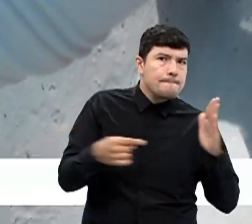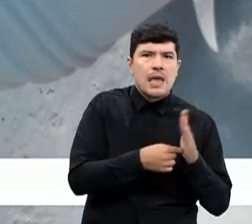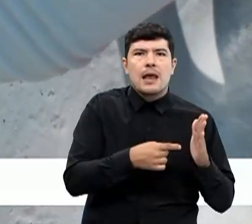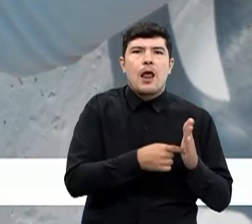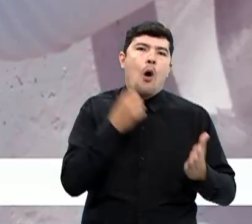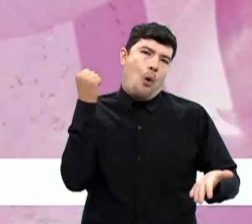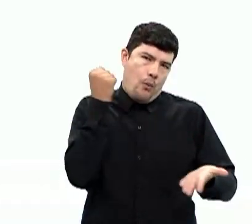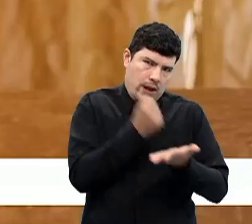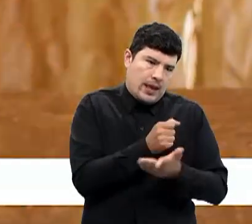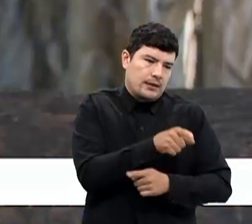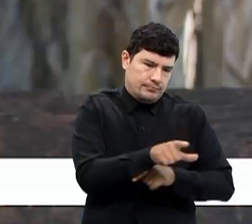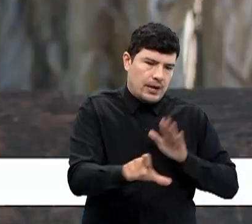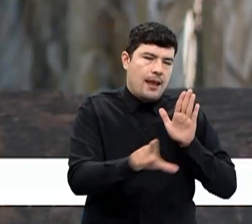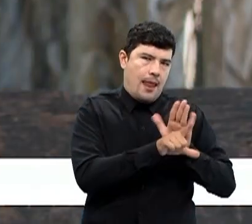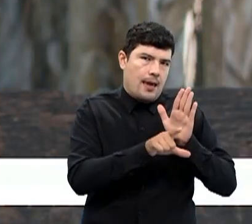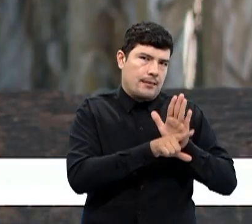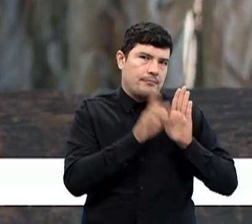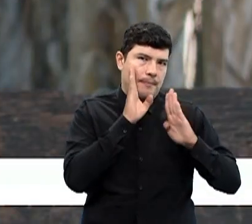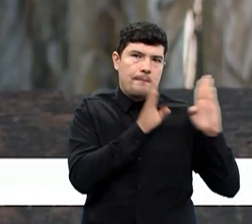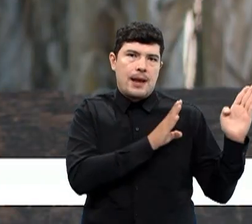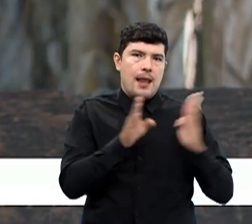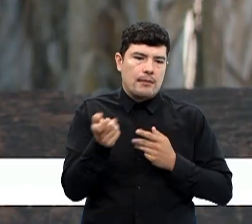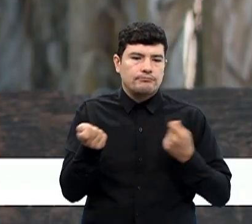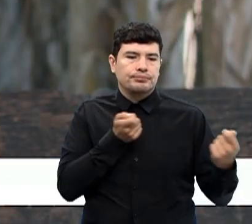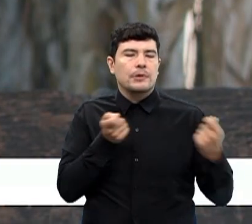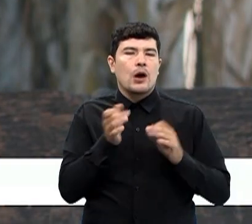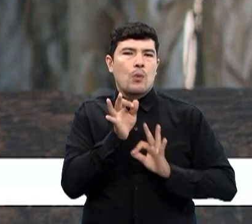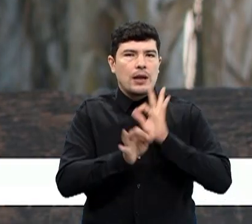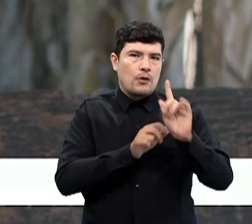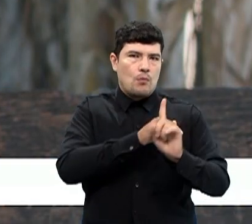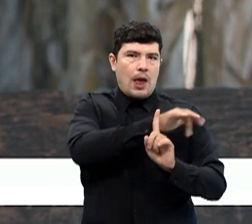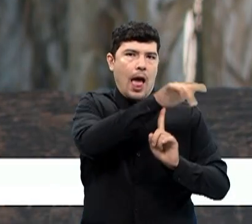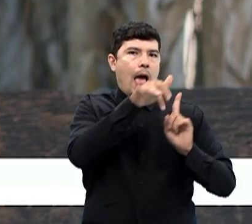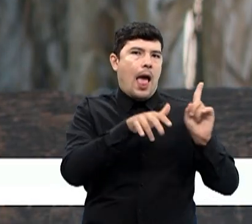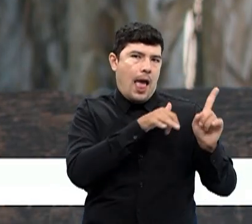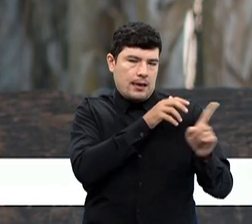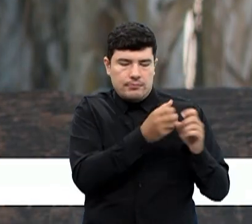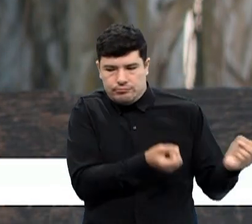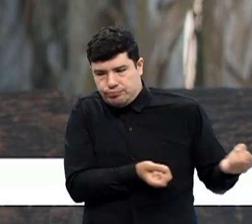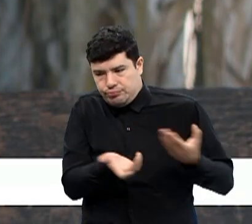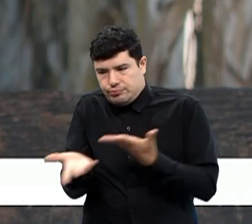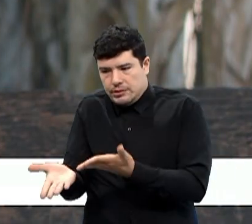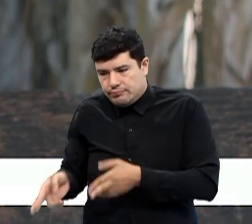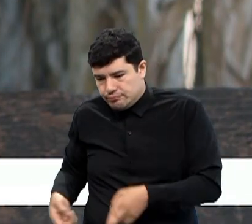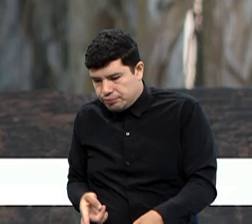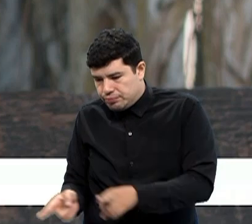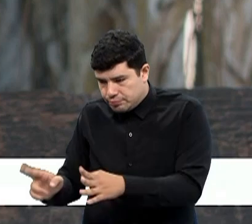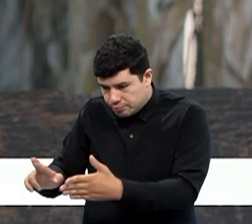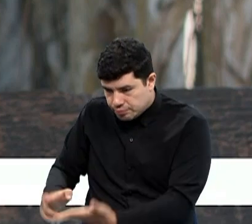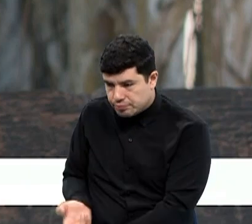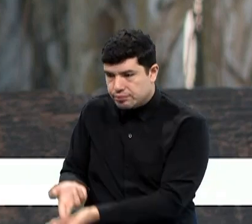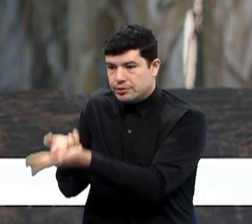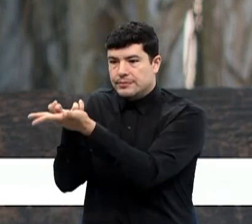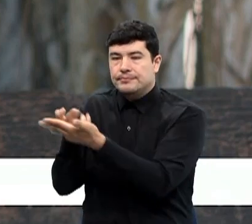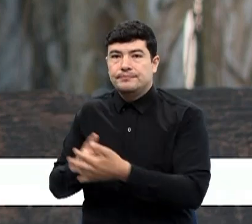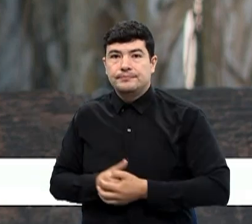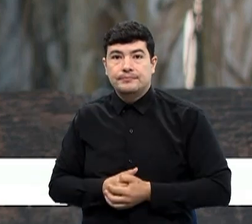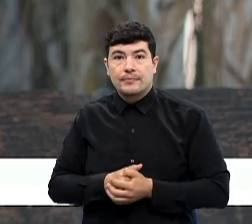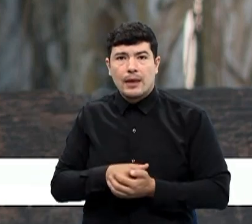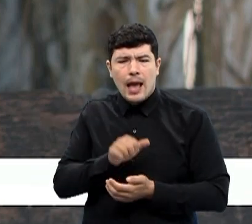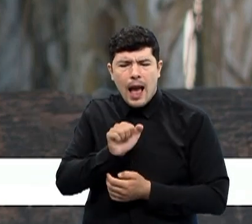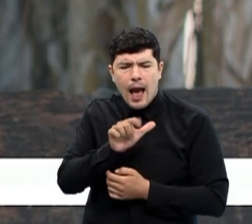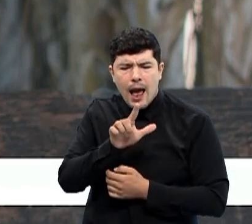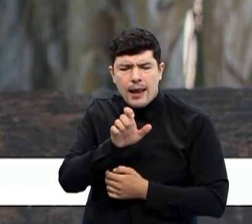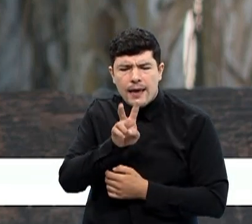manejo ambiental. Pues la siembra de los alevinos a nosotros nos ha servido porque antes el río